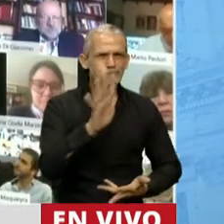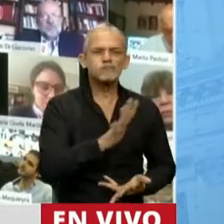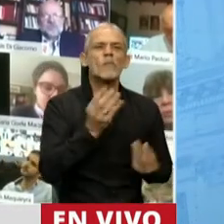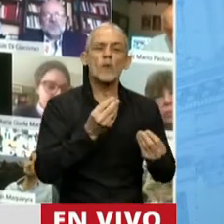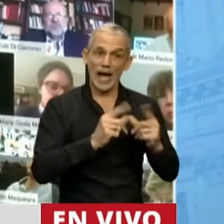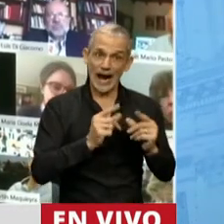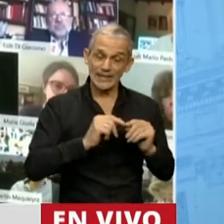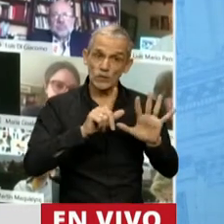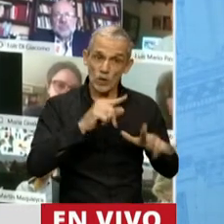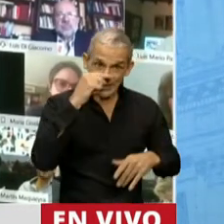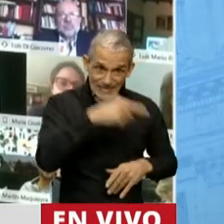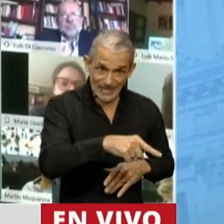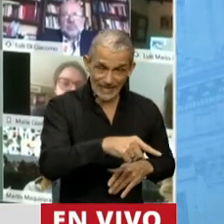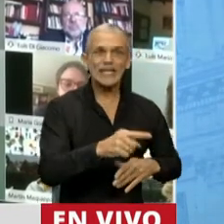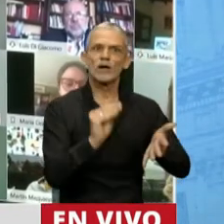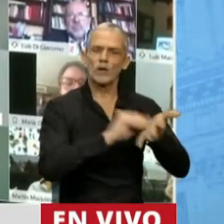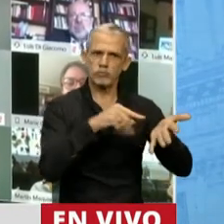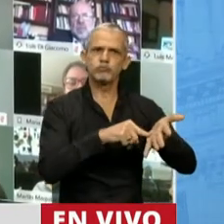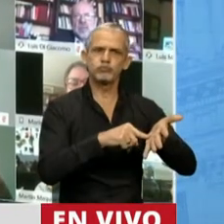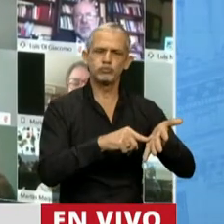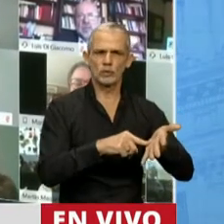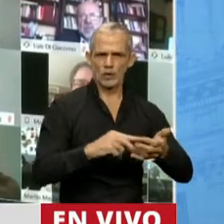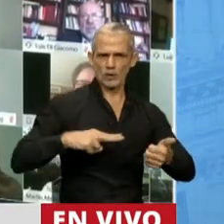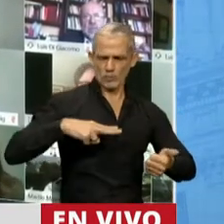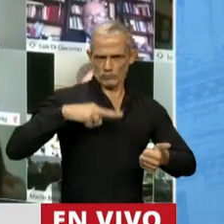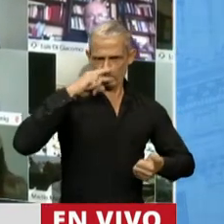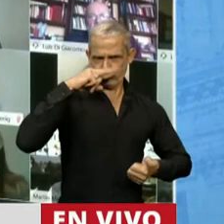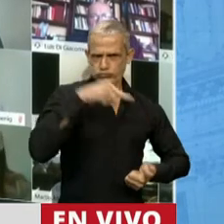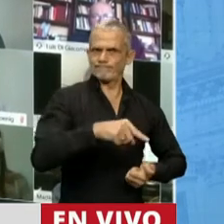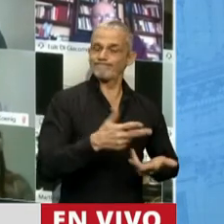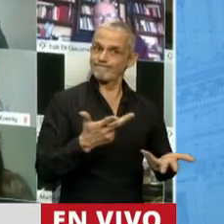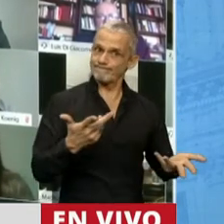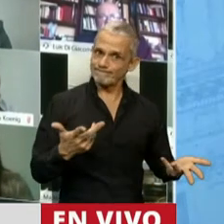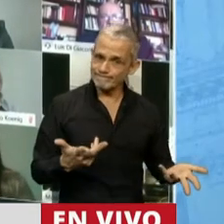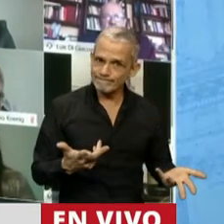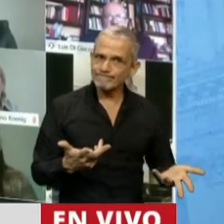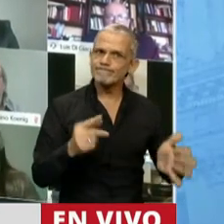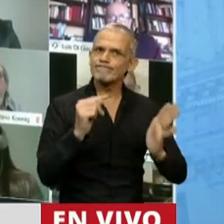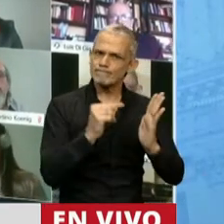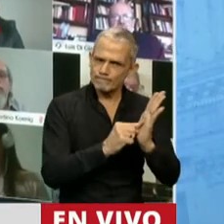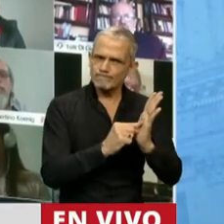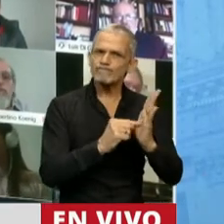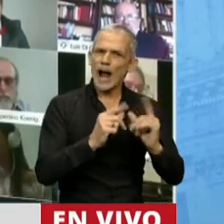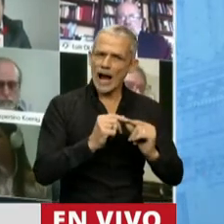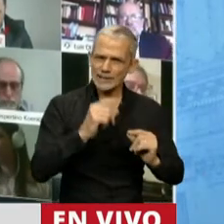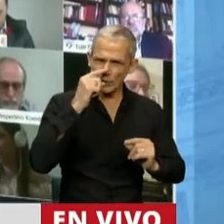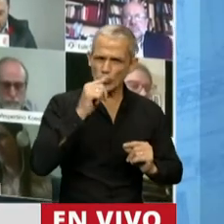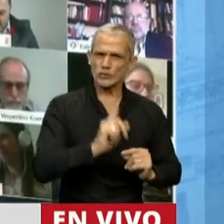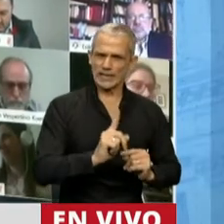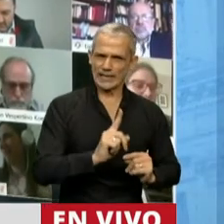artículo 7 dispone de un privilegio. Y realmente, un gobierno